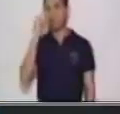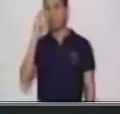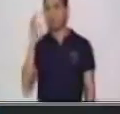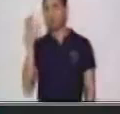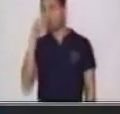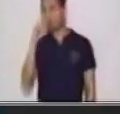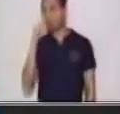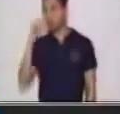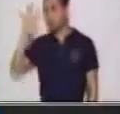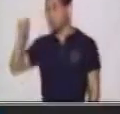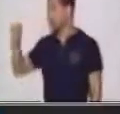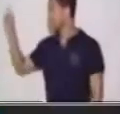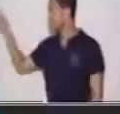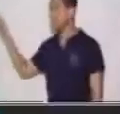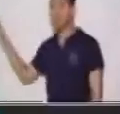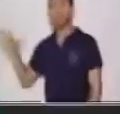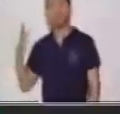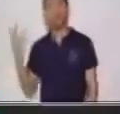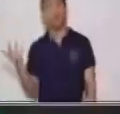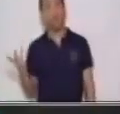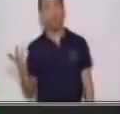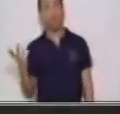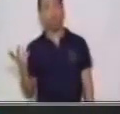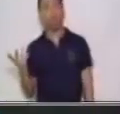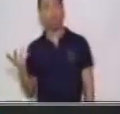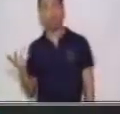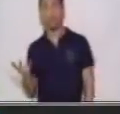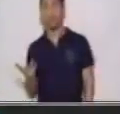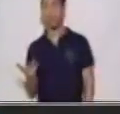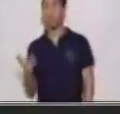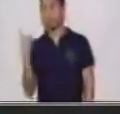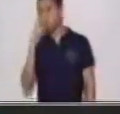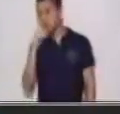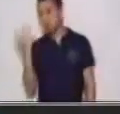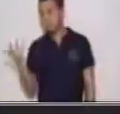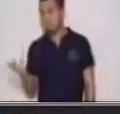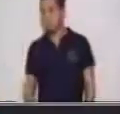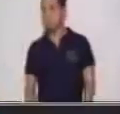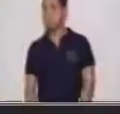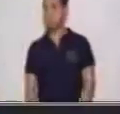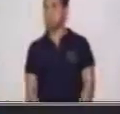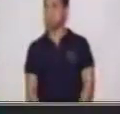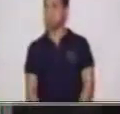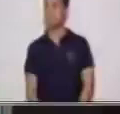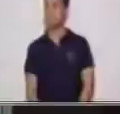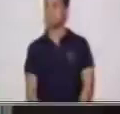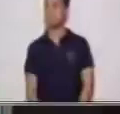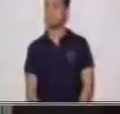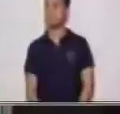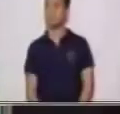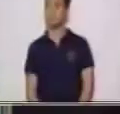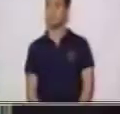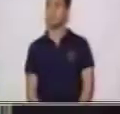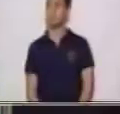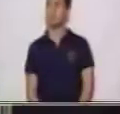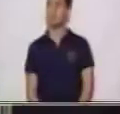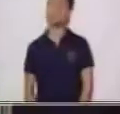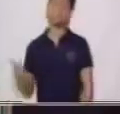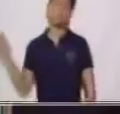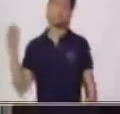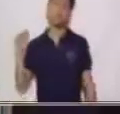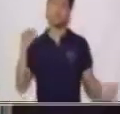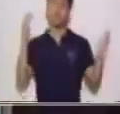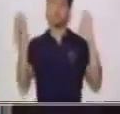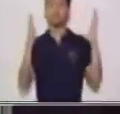¿Ya lo descubriste? ¿Cuál crees que es? No, no hay ningún ejemplo. Muy bien, puede ser de tal